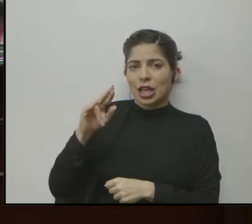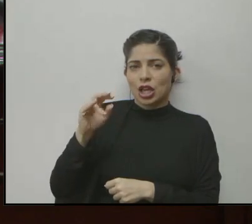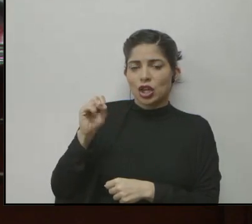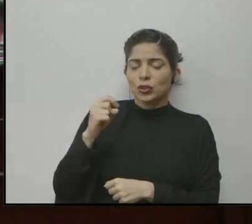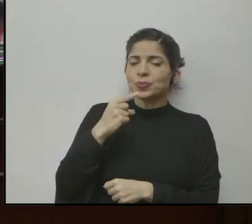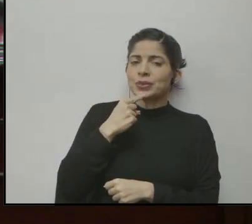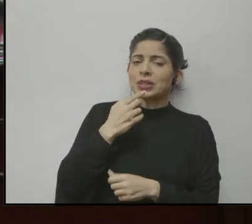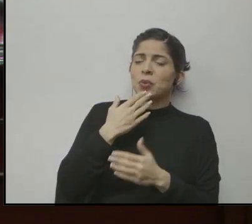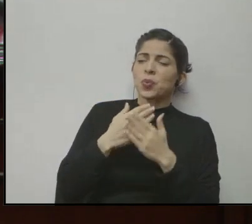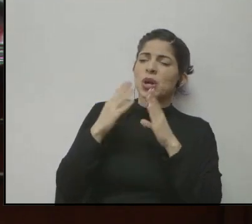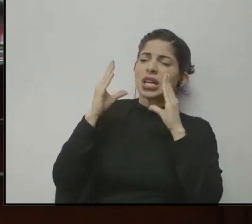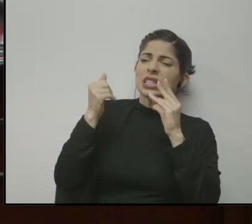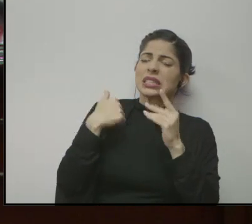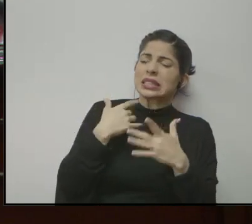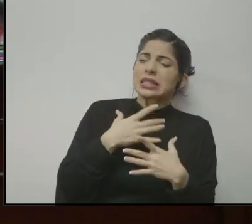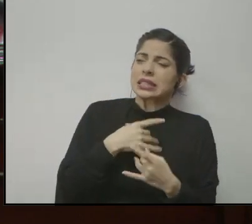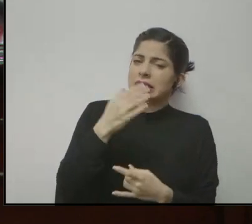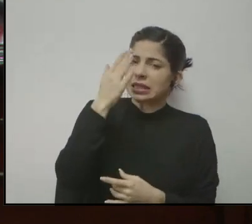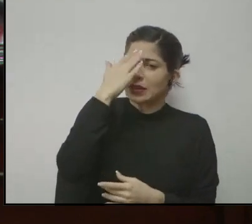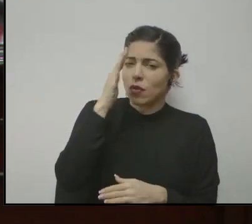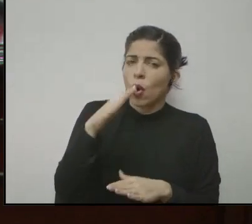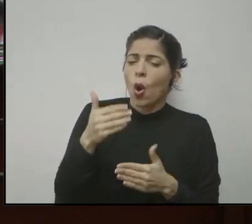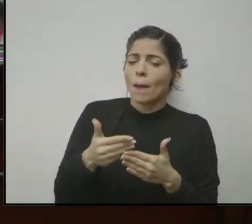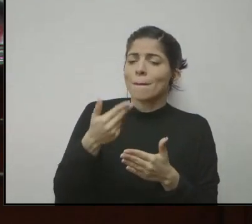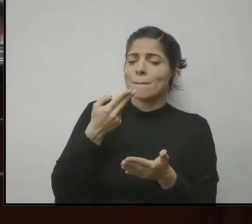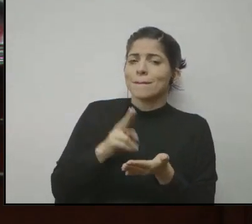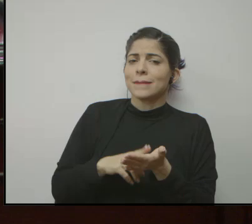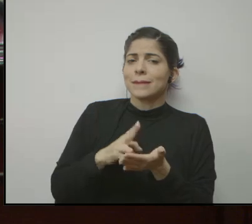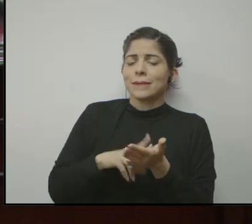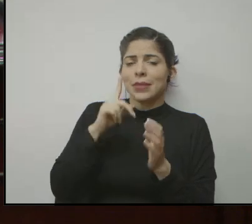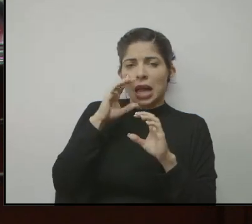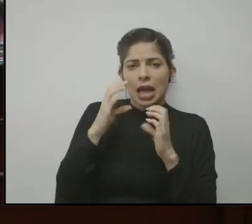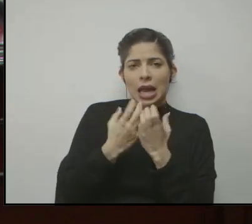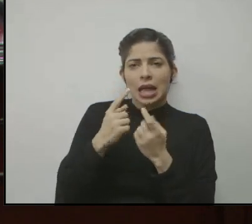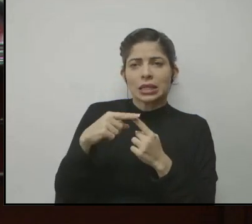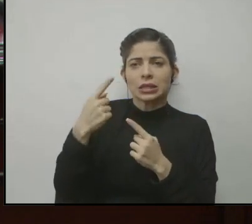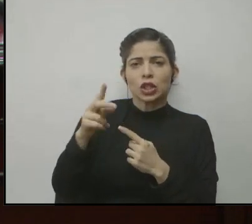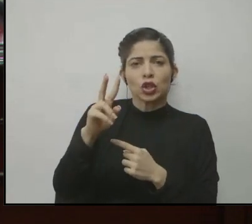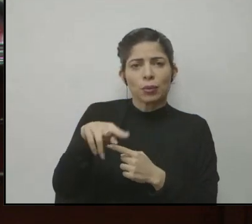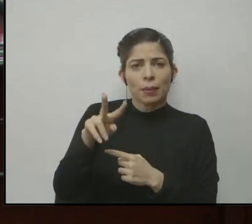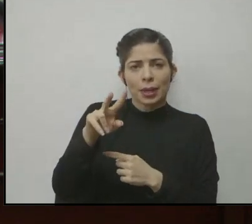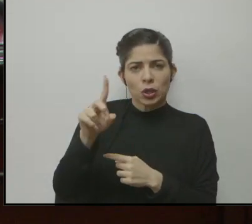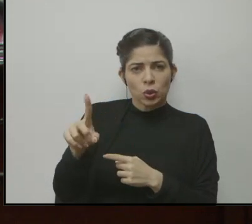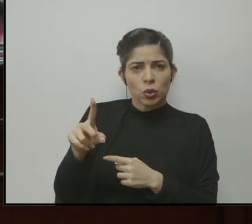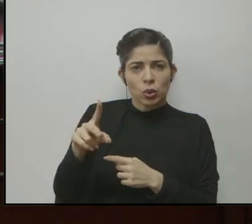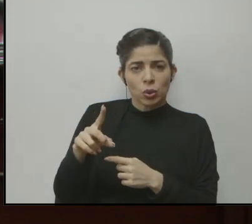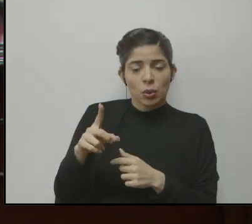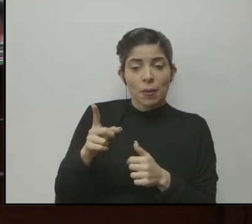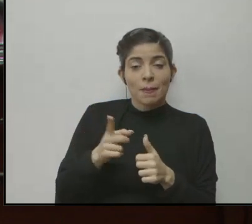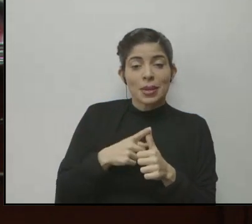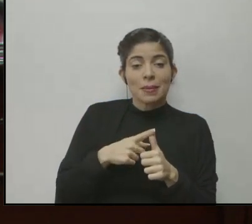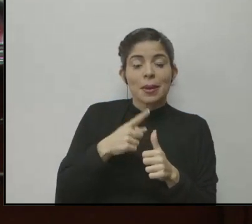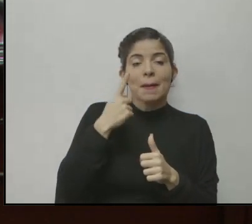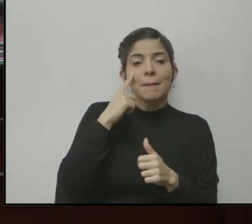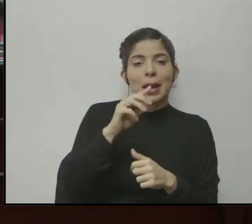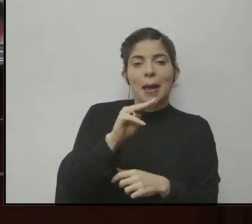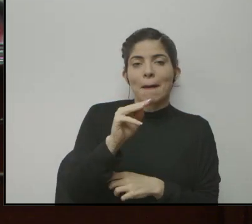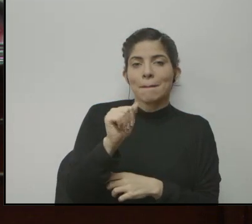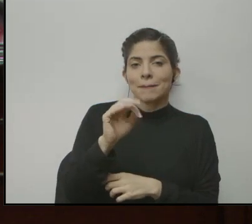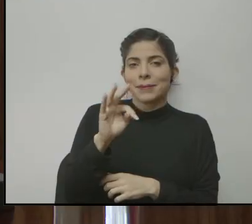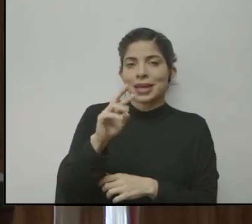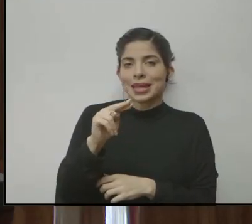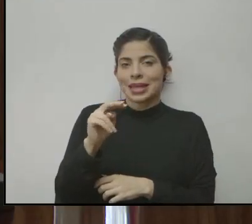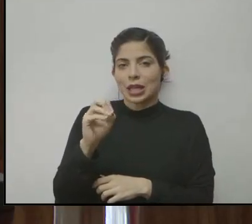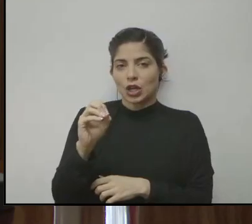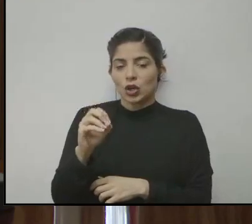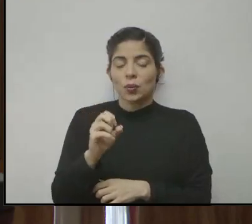cómo van a realizar las prematrículas para las clases del 2021, primeramente en materno, gracias. Sí,